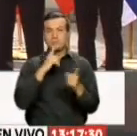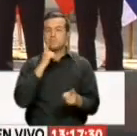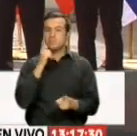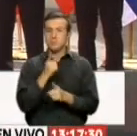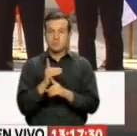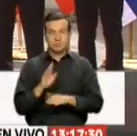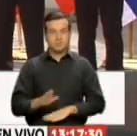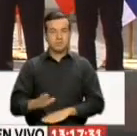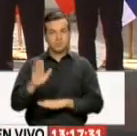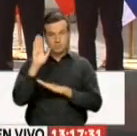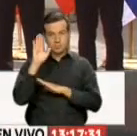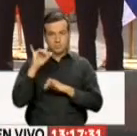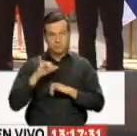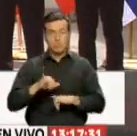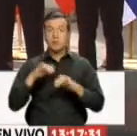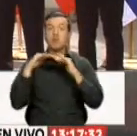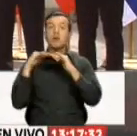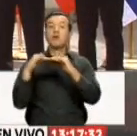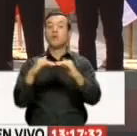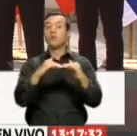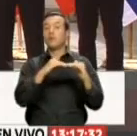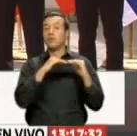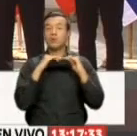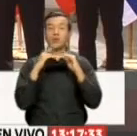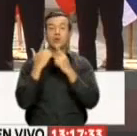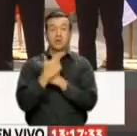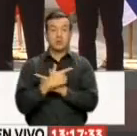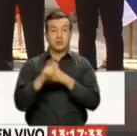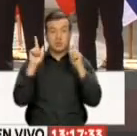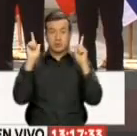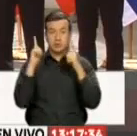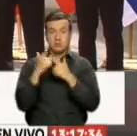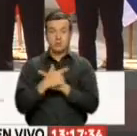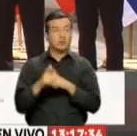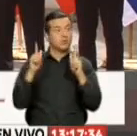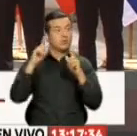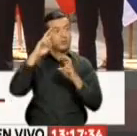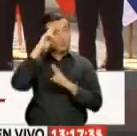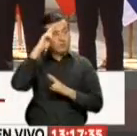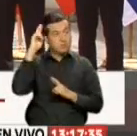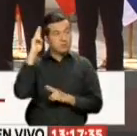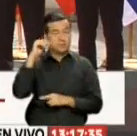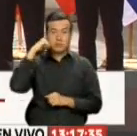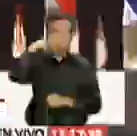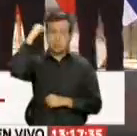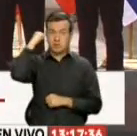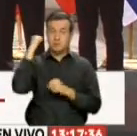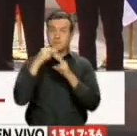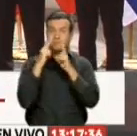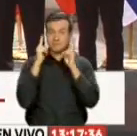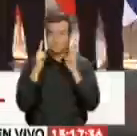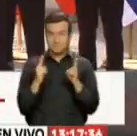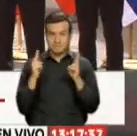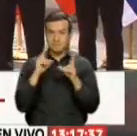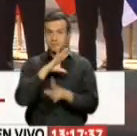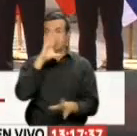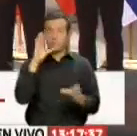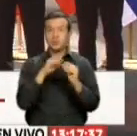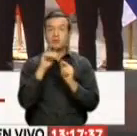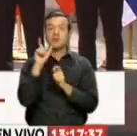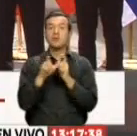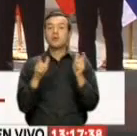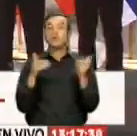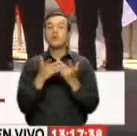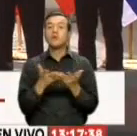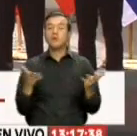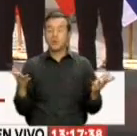compromiso Con la democracia, con las libertades Y con el respeto a los derechos humanos De todos los habitantes